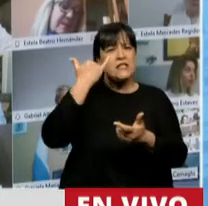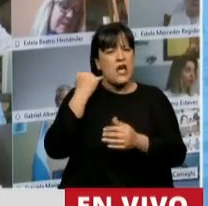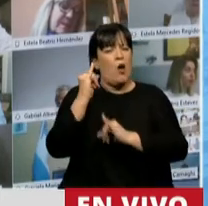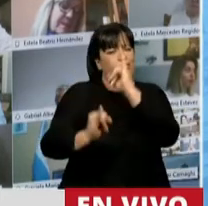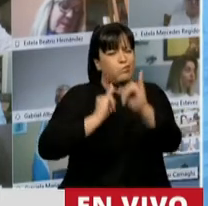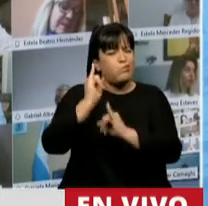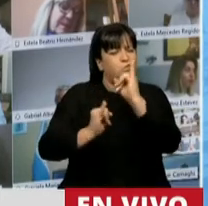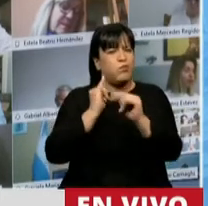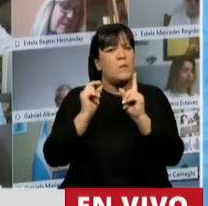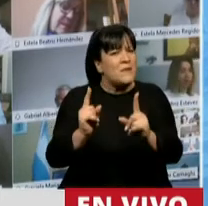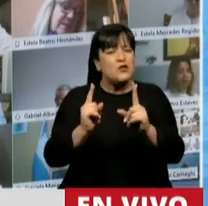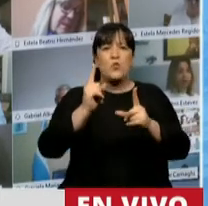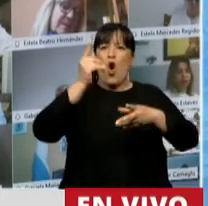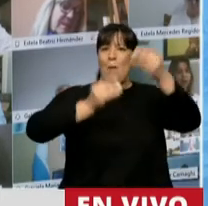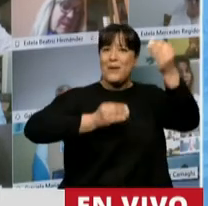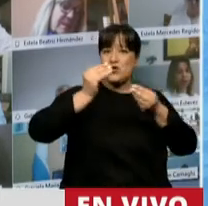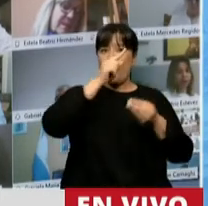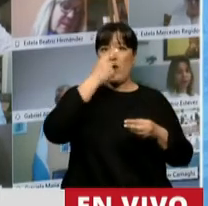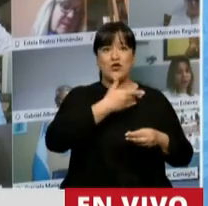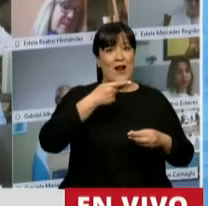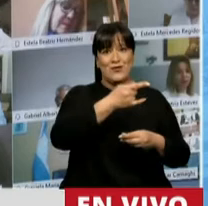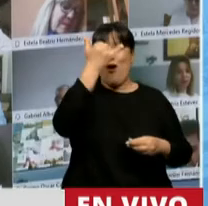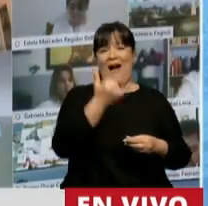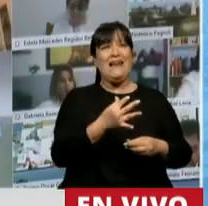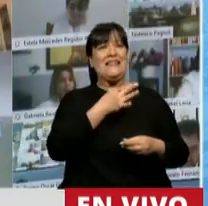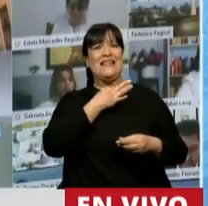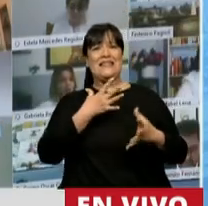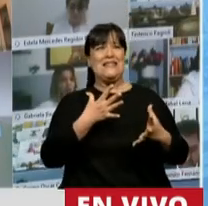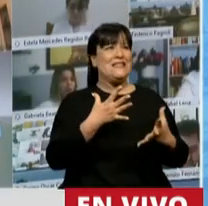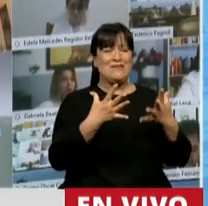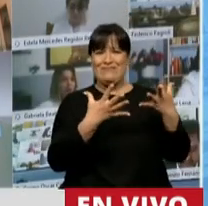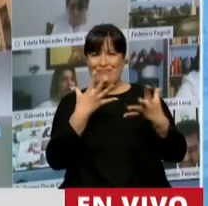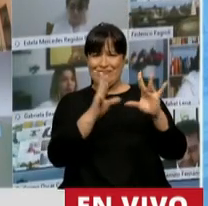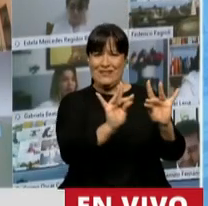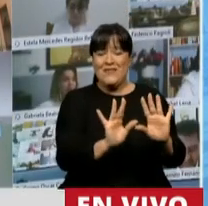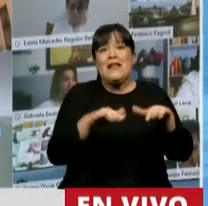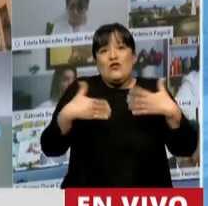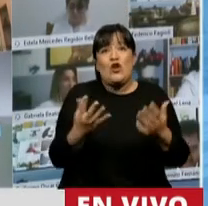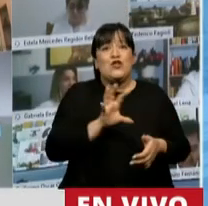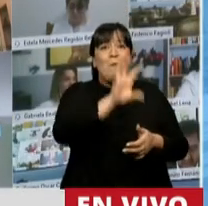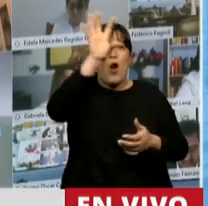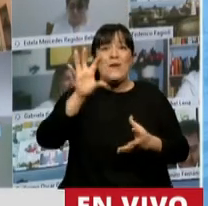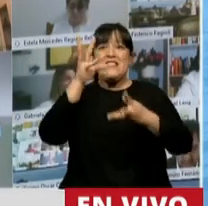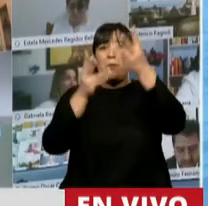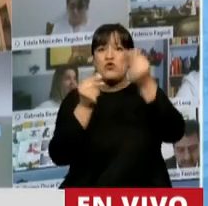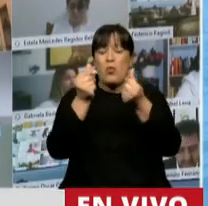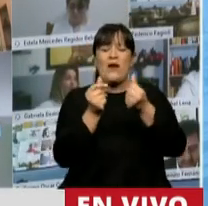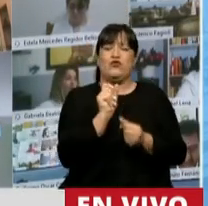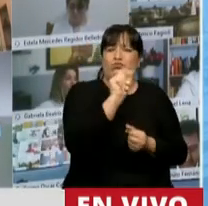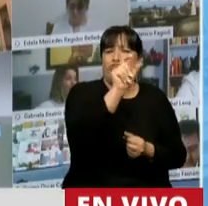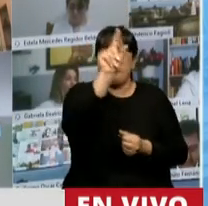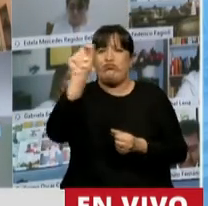tratado, el presupuesto de la Nación está en crisis, por lo tanto, los presupuestos de cada una de las provincias de la Argentina, que son